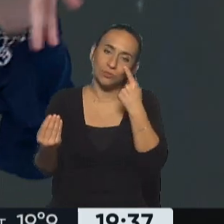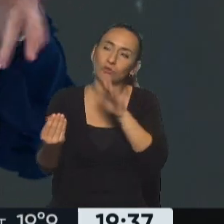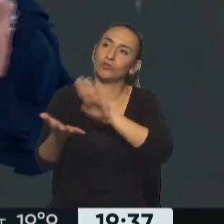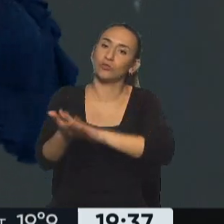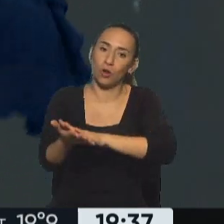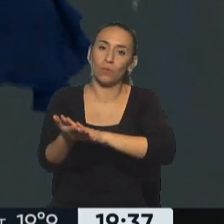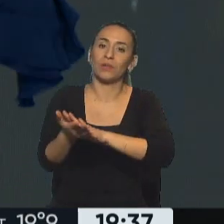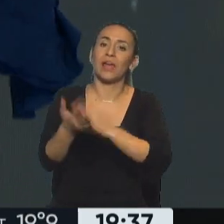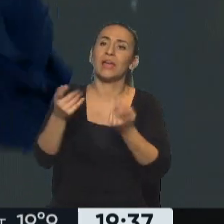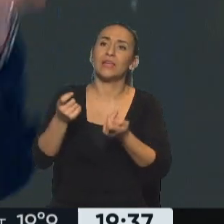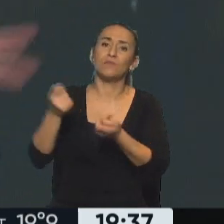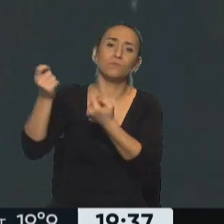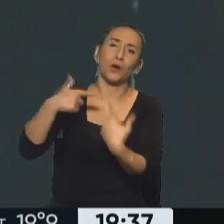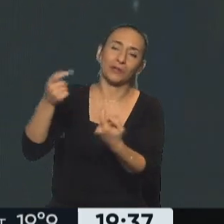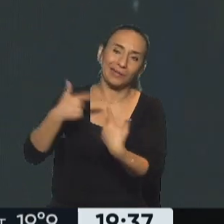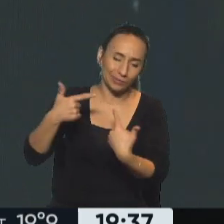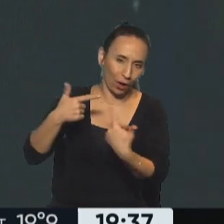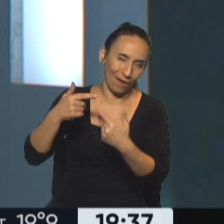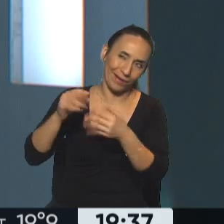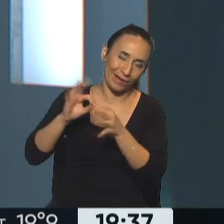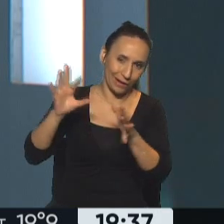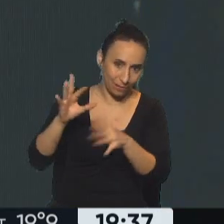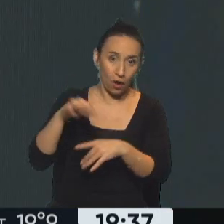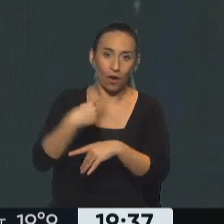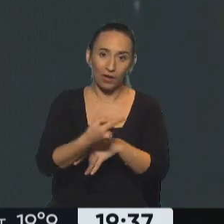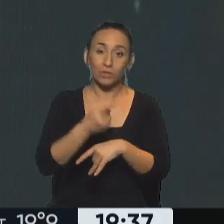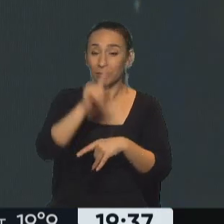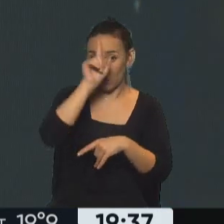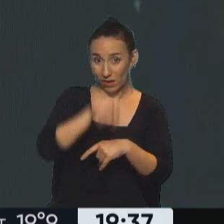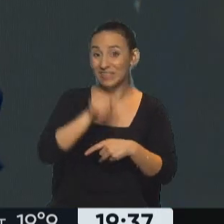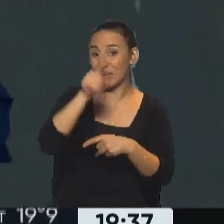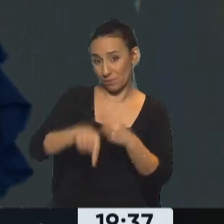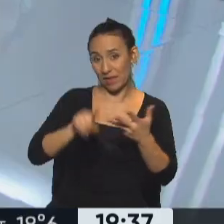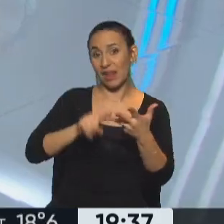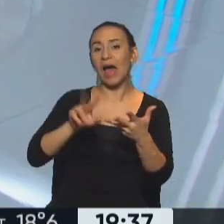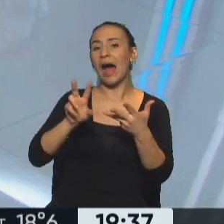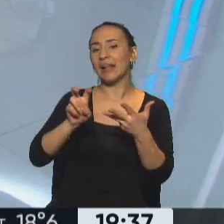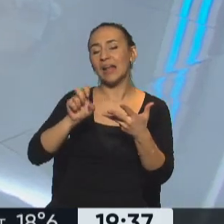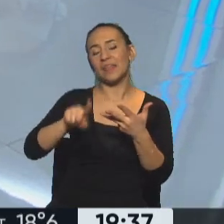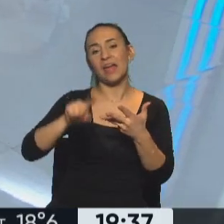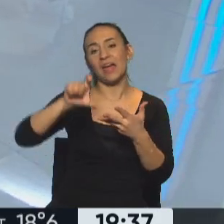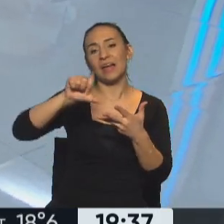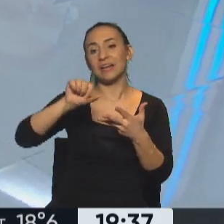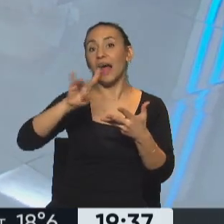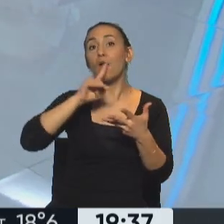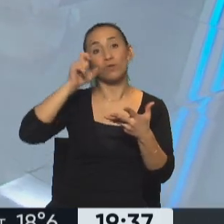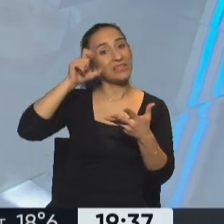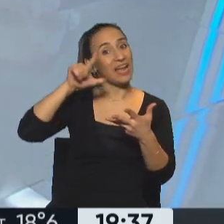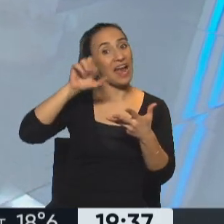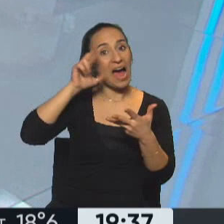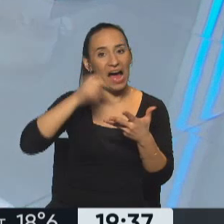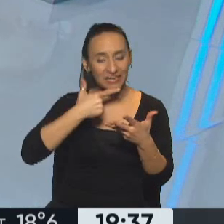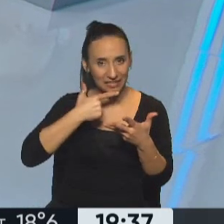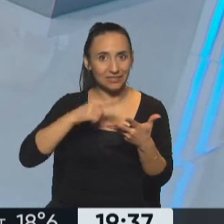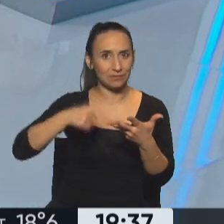Festival de Importaciones, las autorizaciones por jueces, el alquiler de cautelares, acordate de ese término también. acuerdo. Alquiler